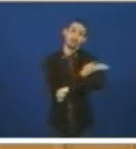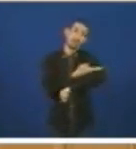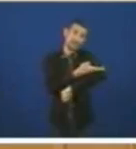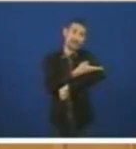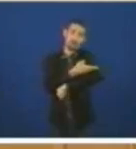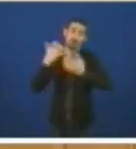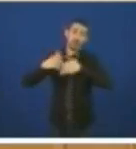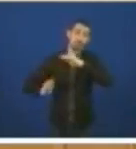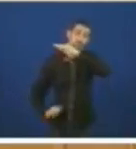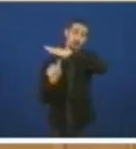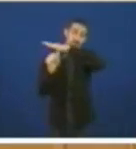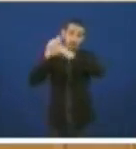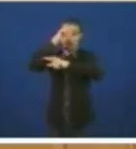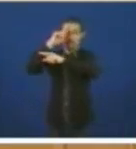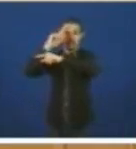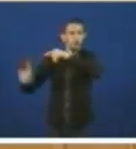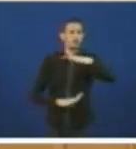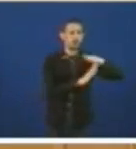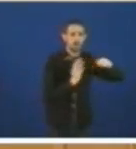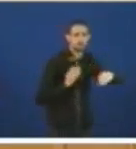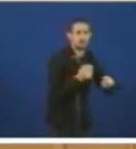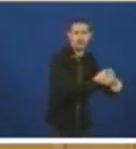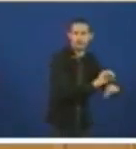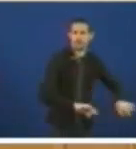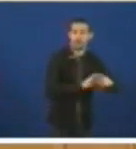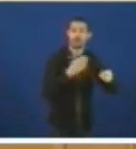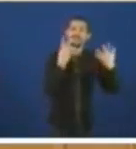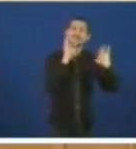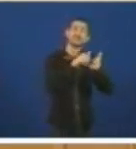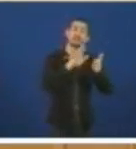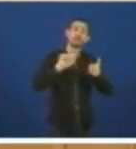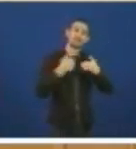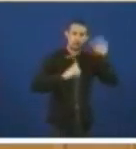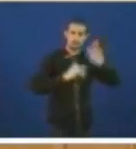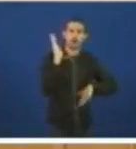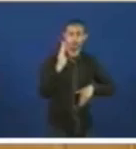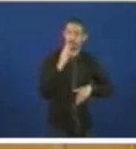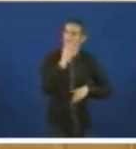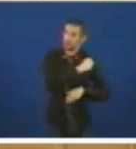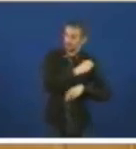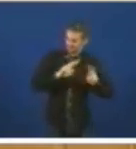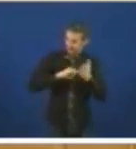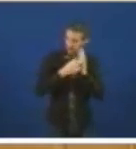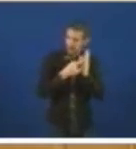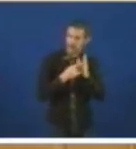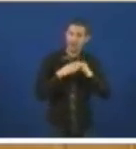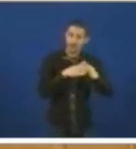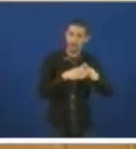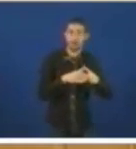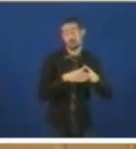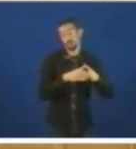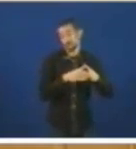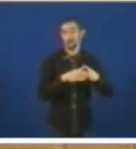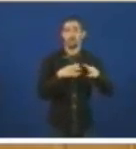dotando financiación ao sector máis de 30 millóns de euros e usted me pregunta por o plan o plan do Naval foi preparado con os